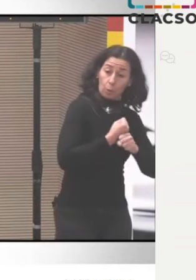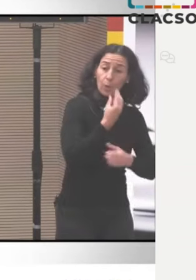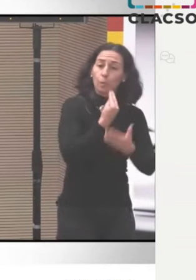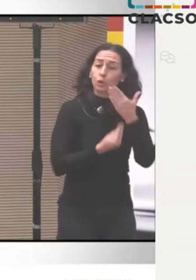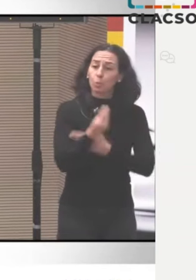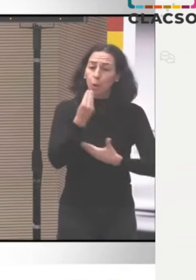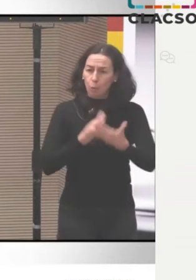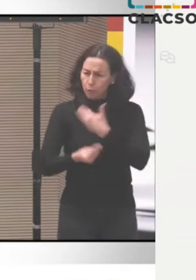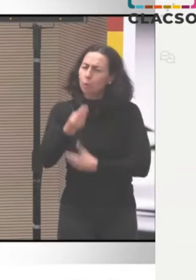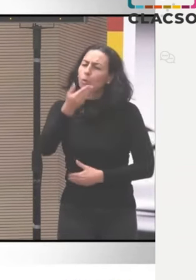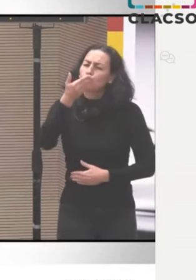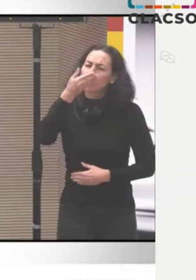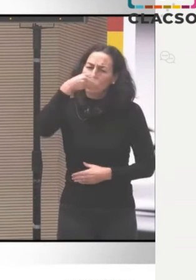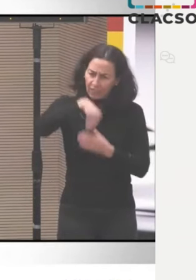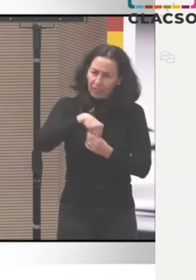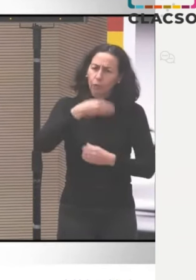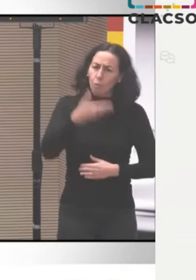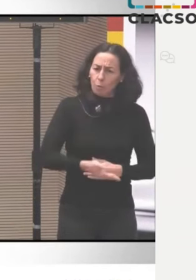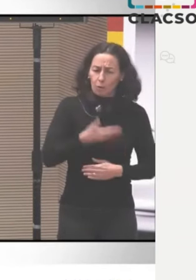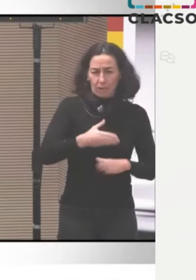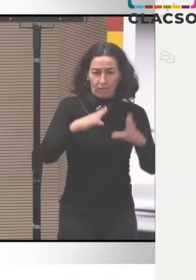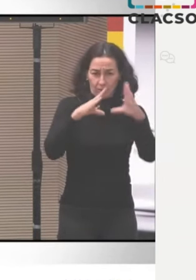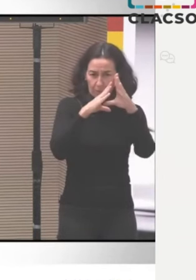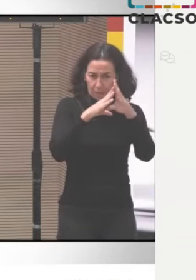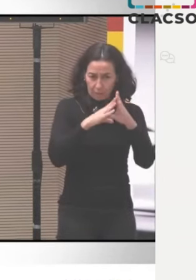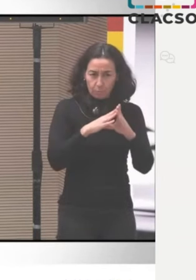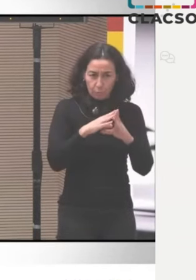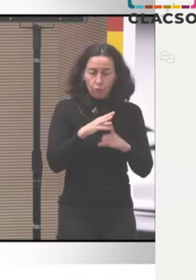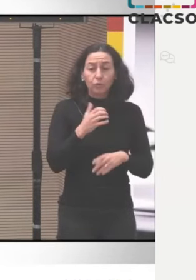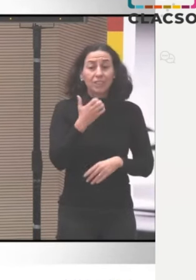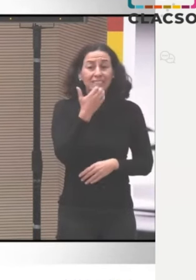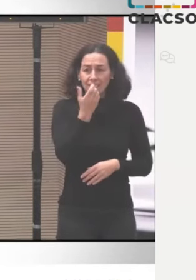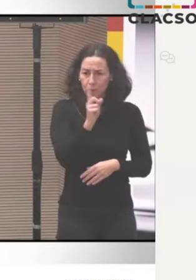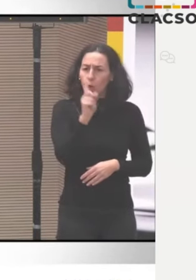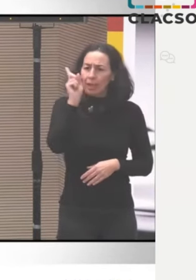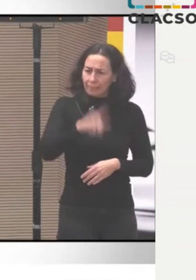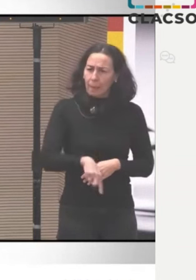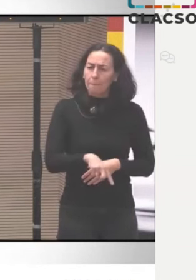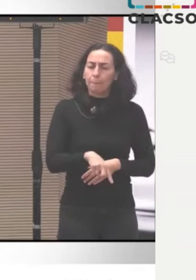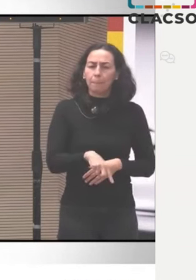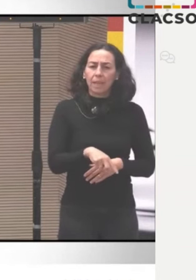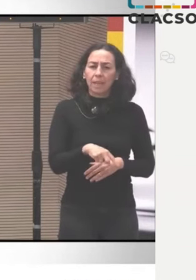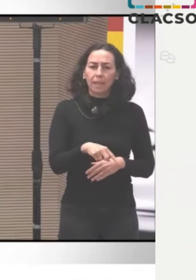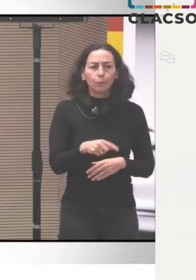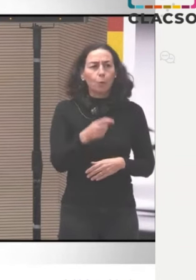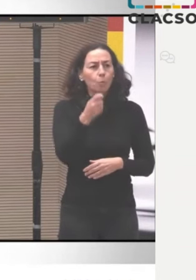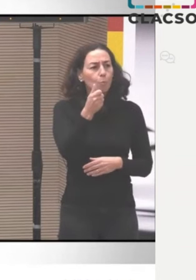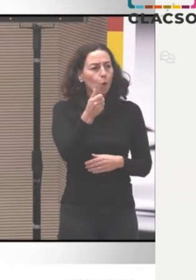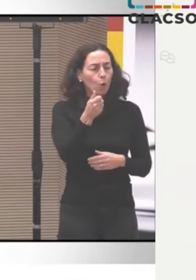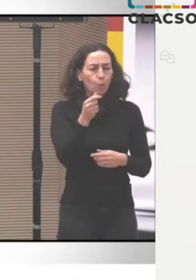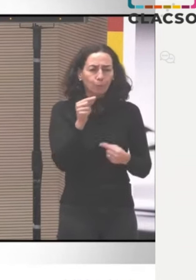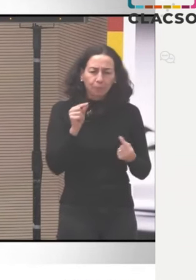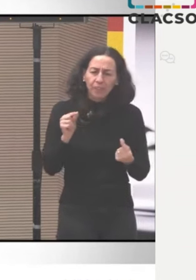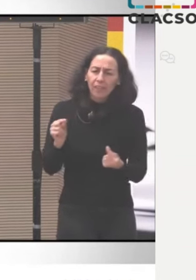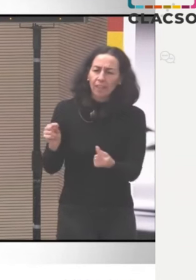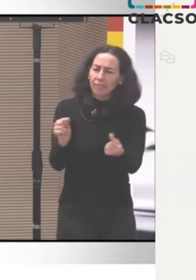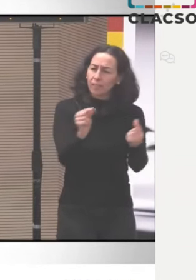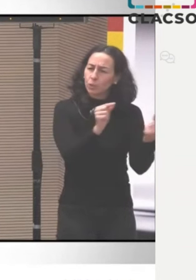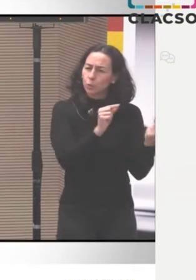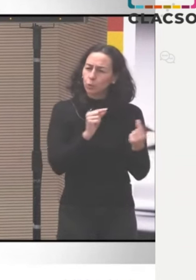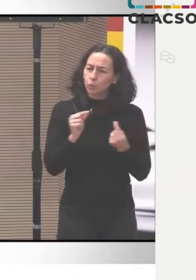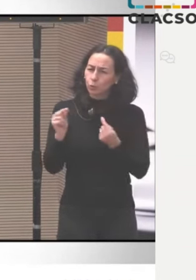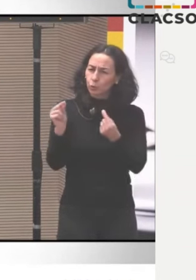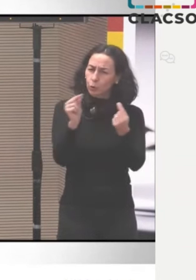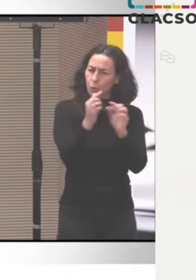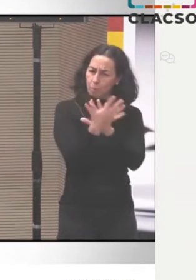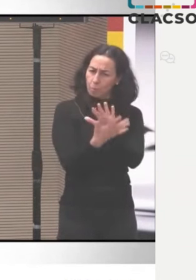feminismos que son marcados también por una lucha interseccionada, una lucha también que